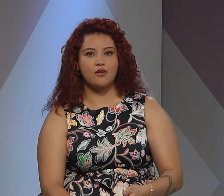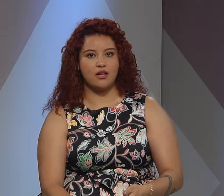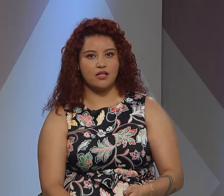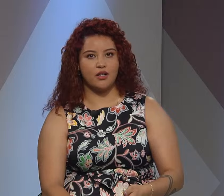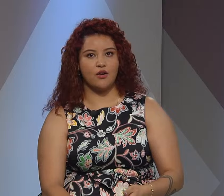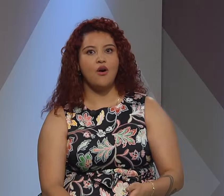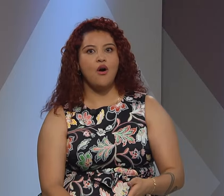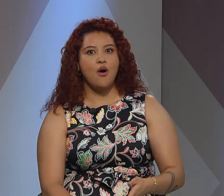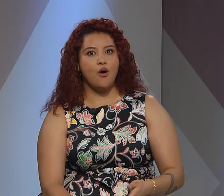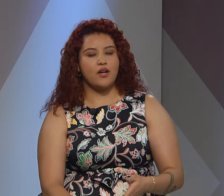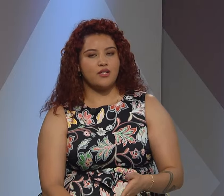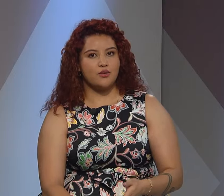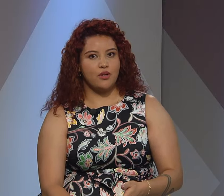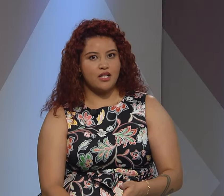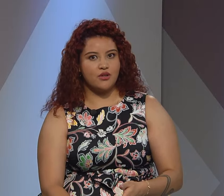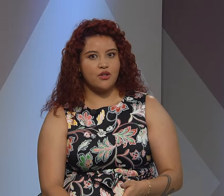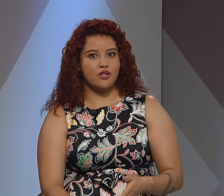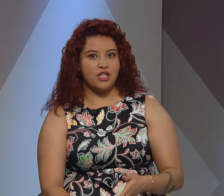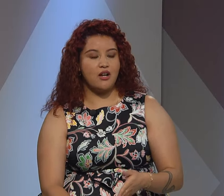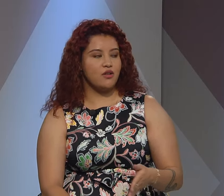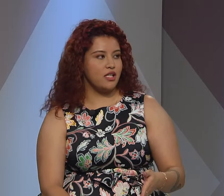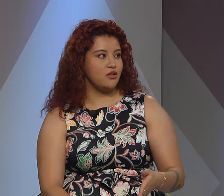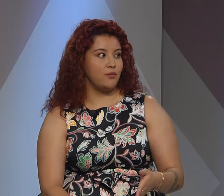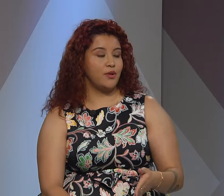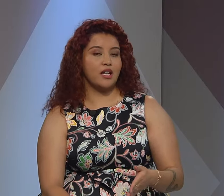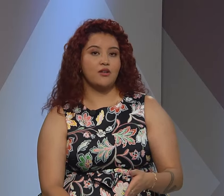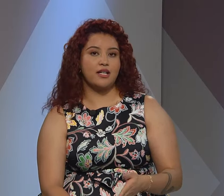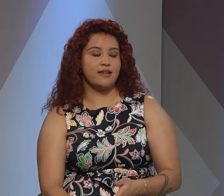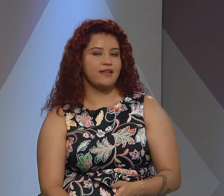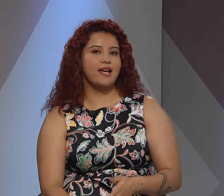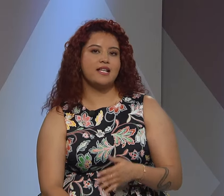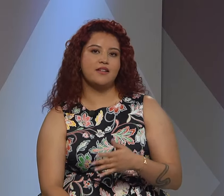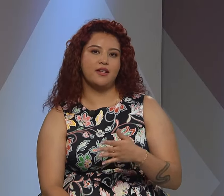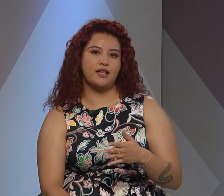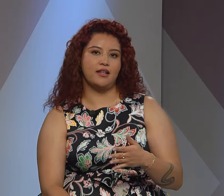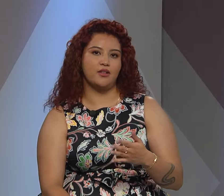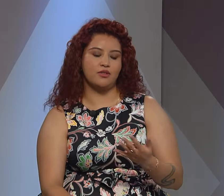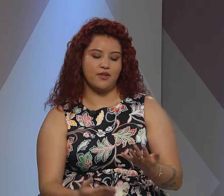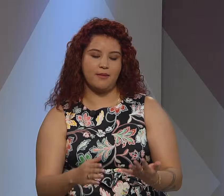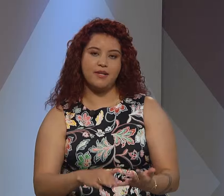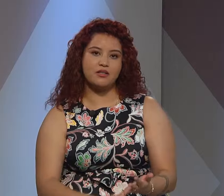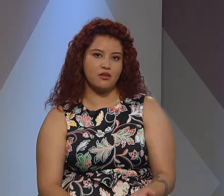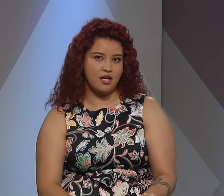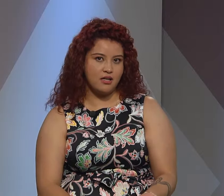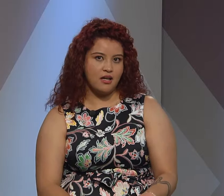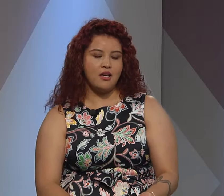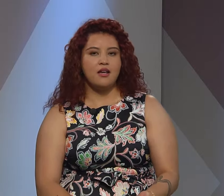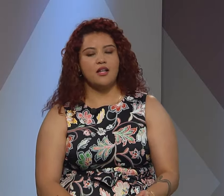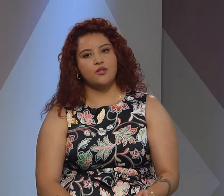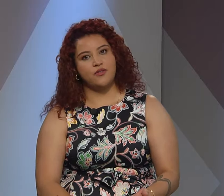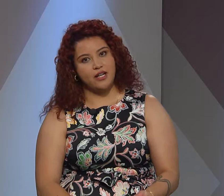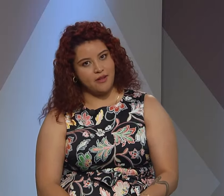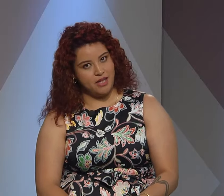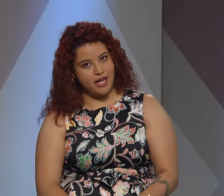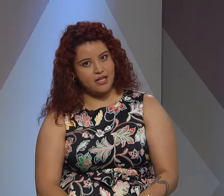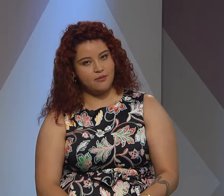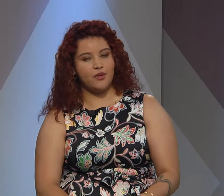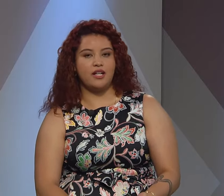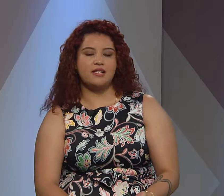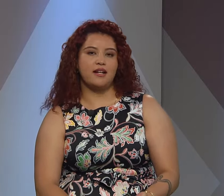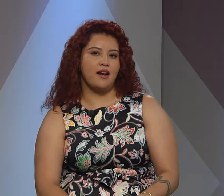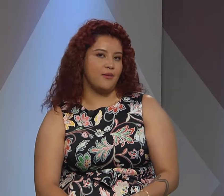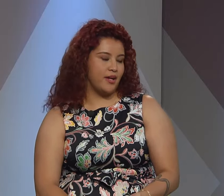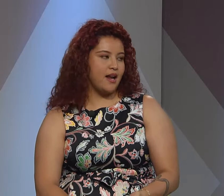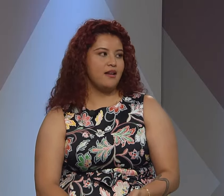amenaza con hacerlo o que en su caso ya lo hizo porque lo que intenta es afectarte en tu esfera personal en tu esfera familiar